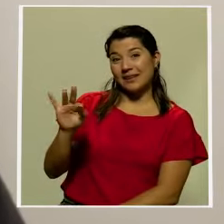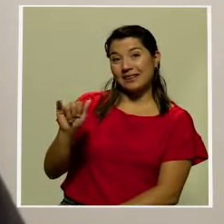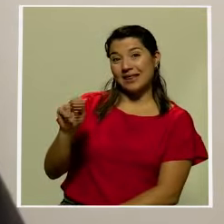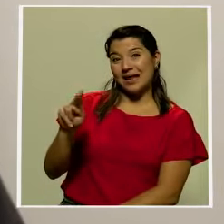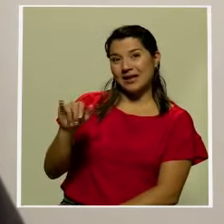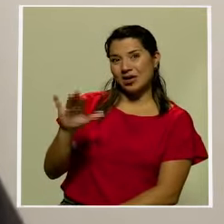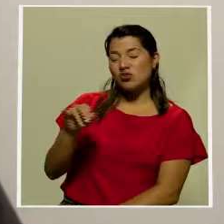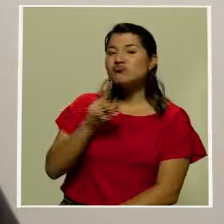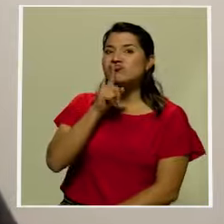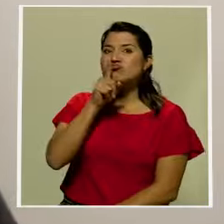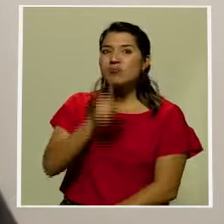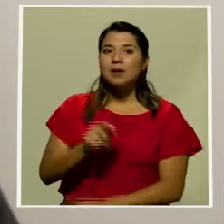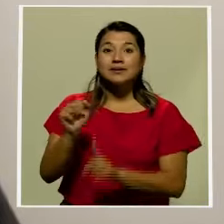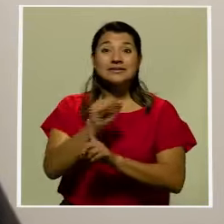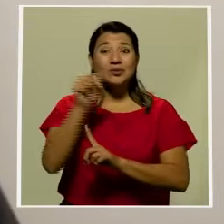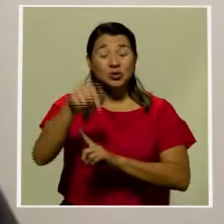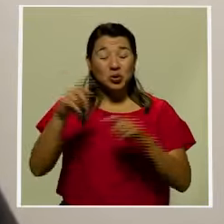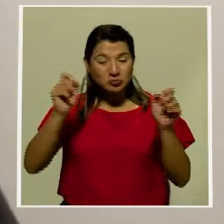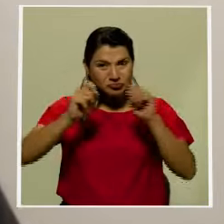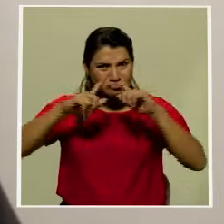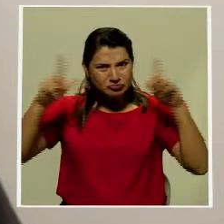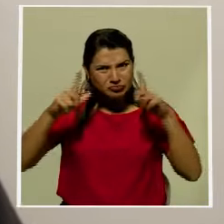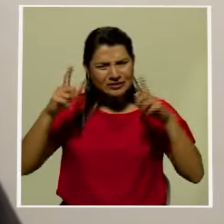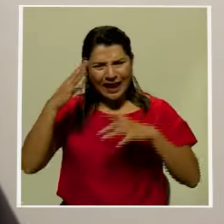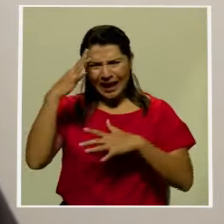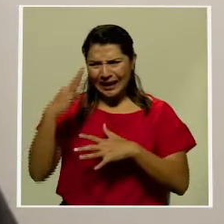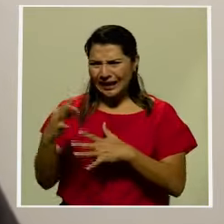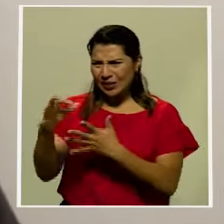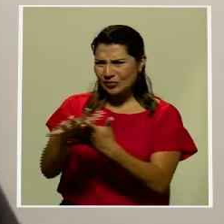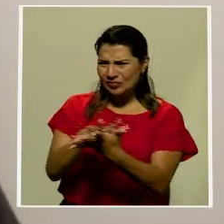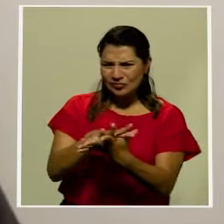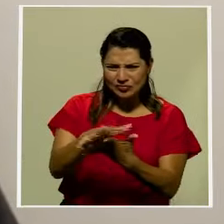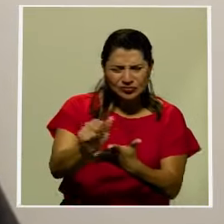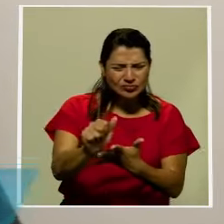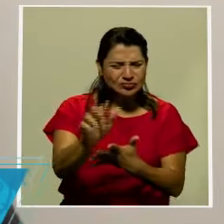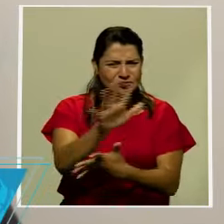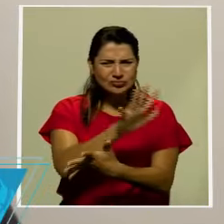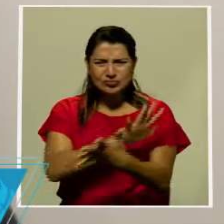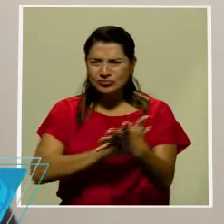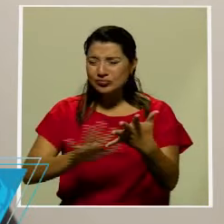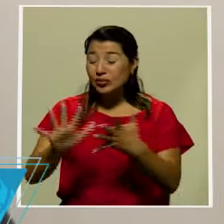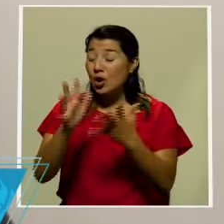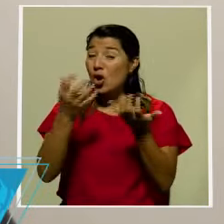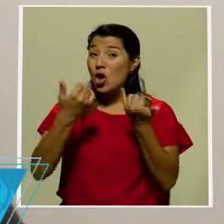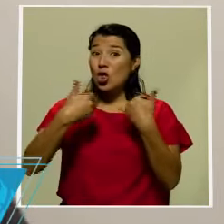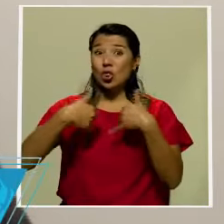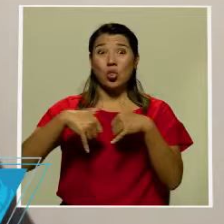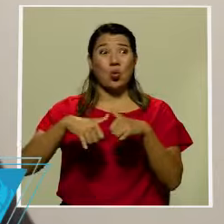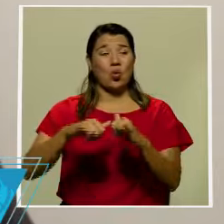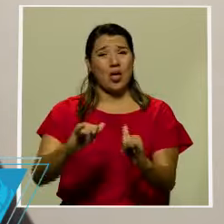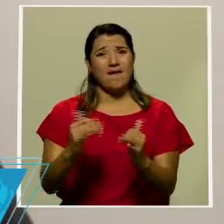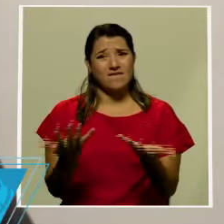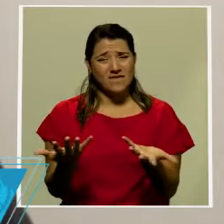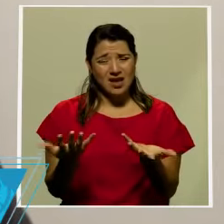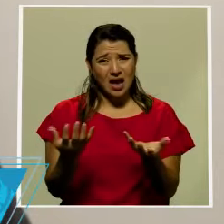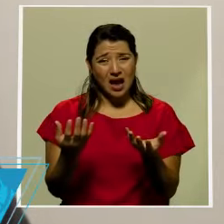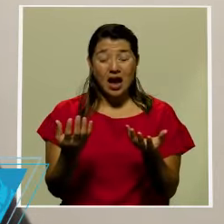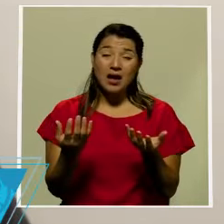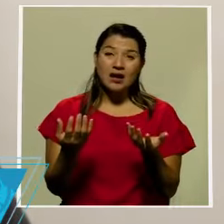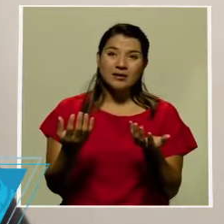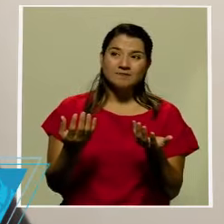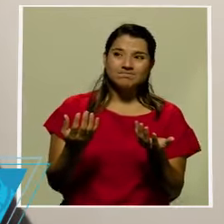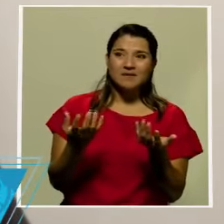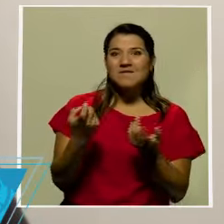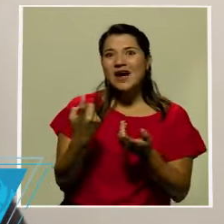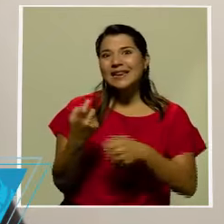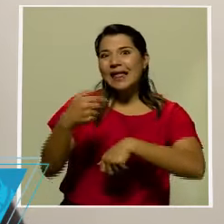magnitud de los daños y del deterioro que ha causado este evento todavía es muy temprano como para analizarlo en su totalidad. Va a tomar